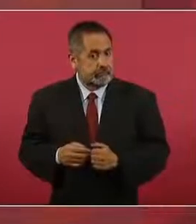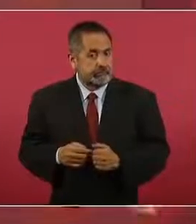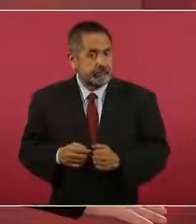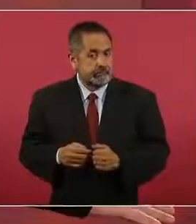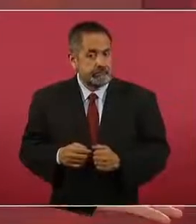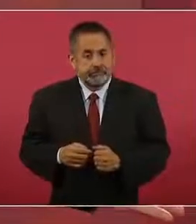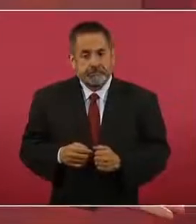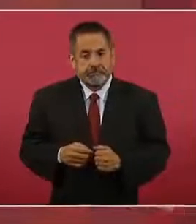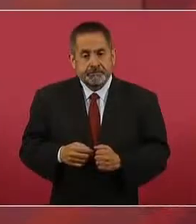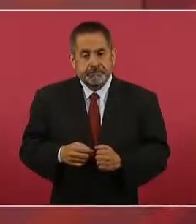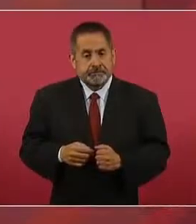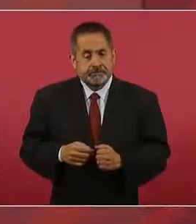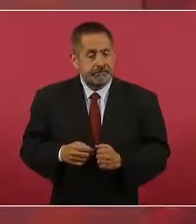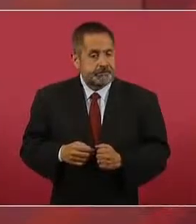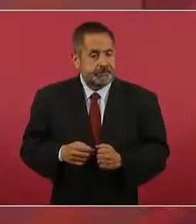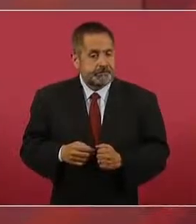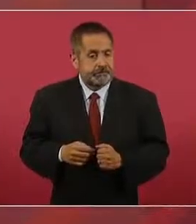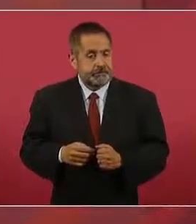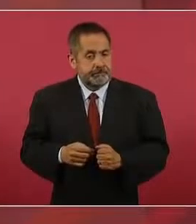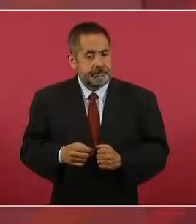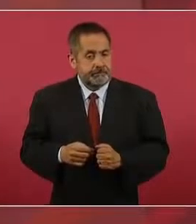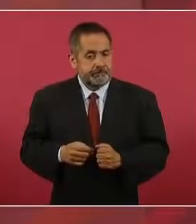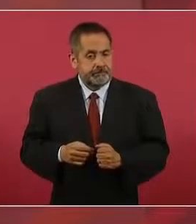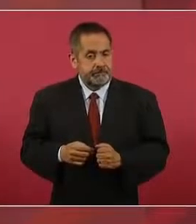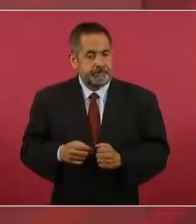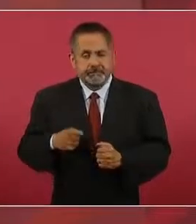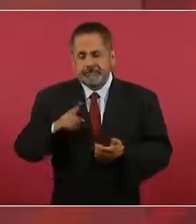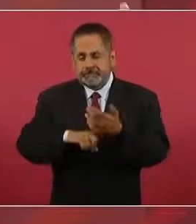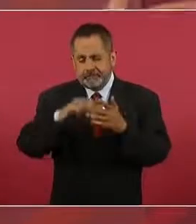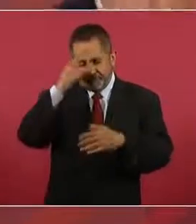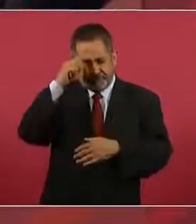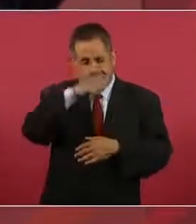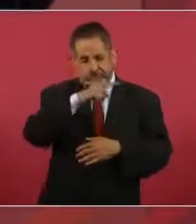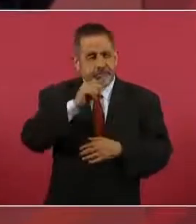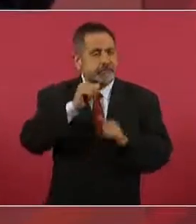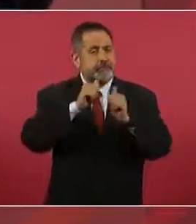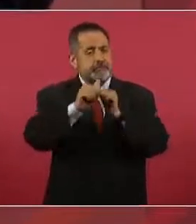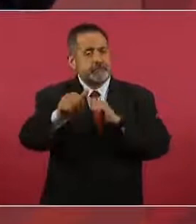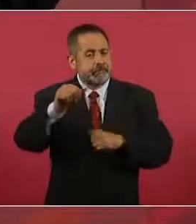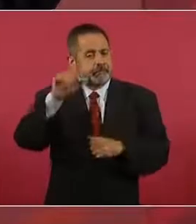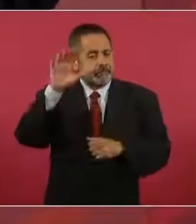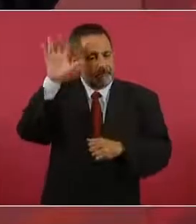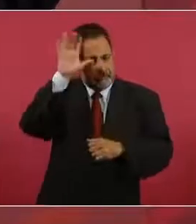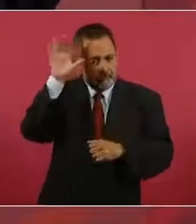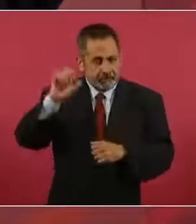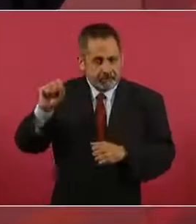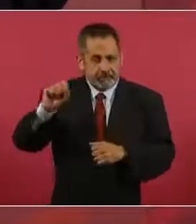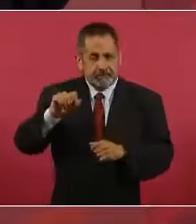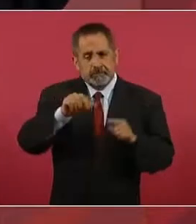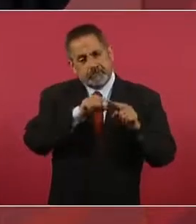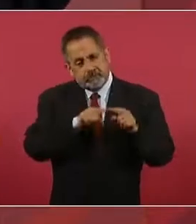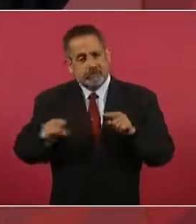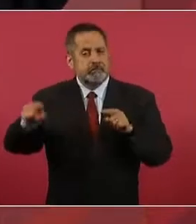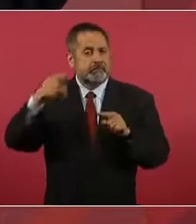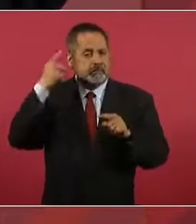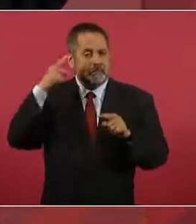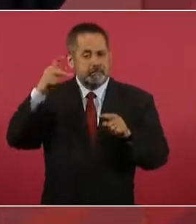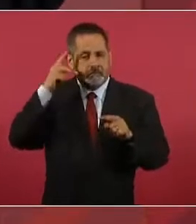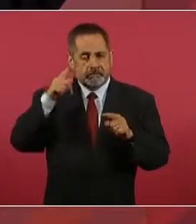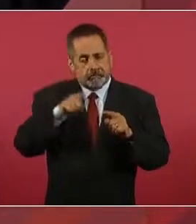de Morelos y las que iban a Puebla,